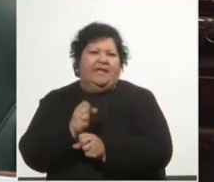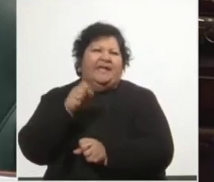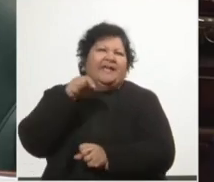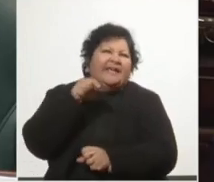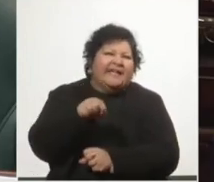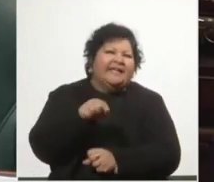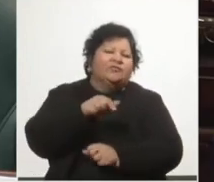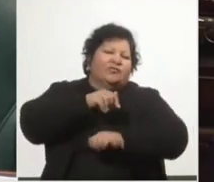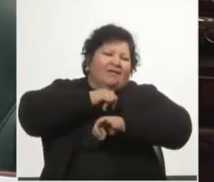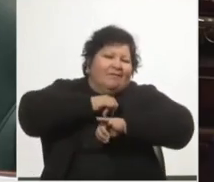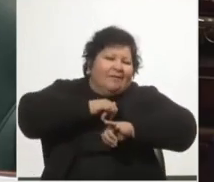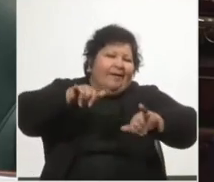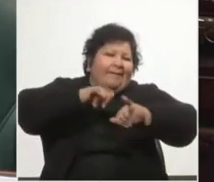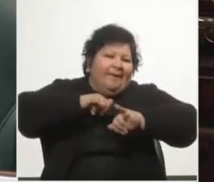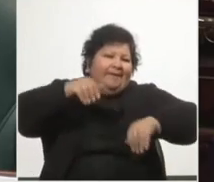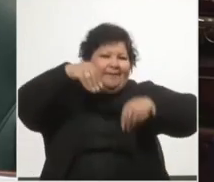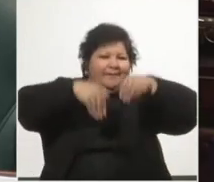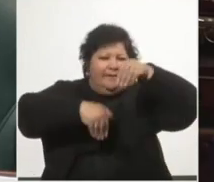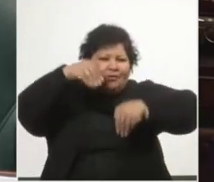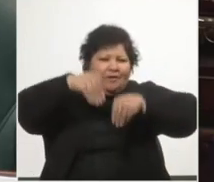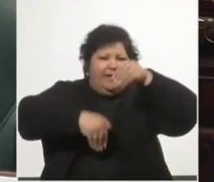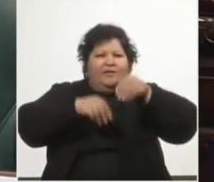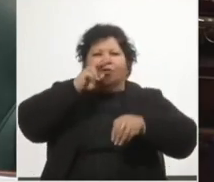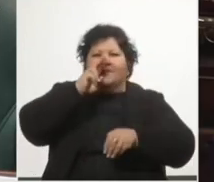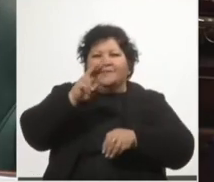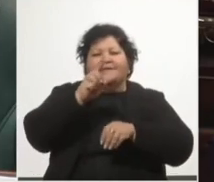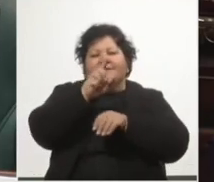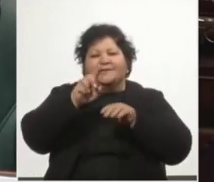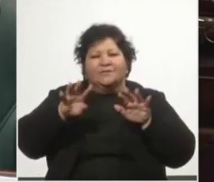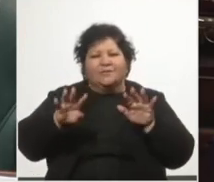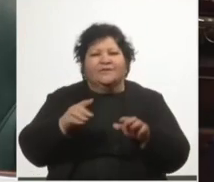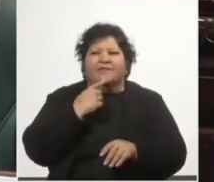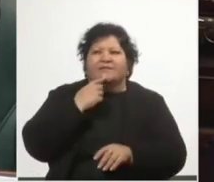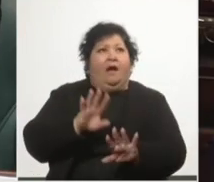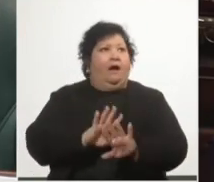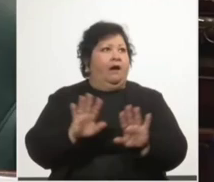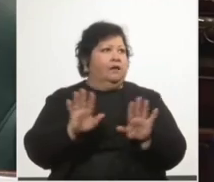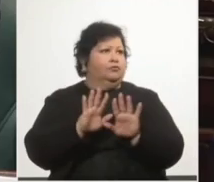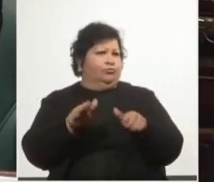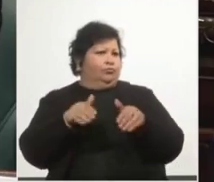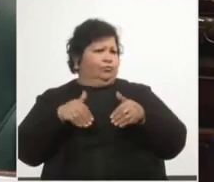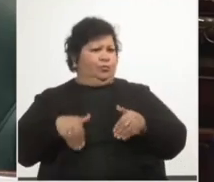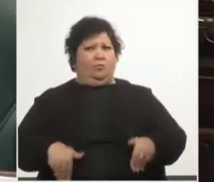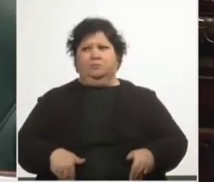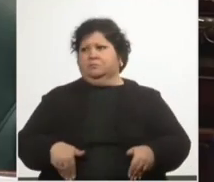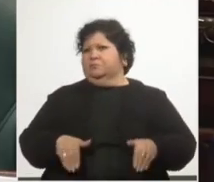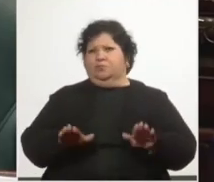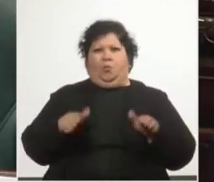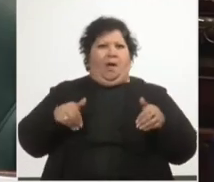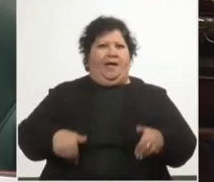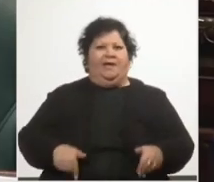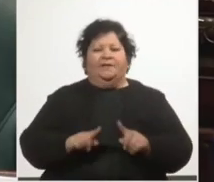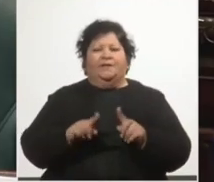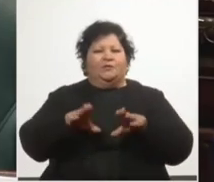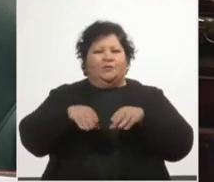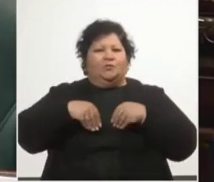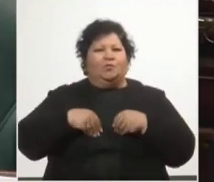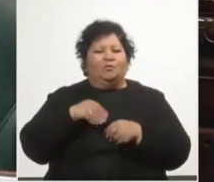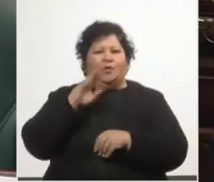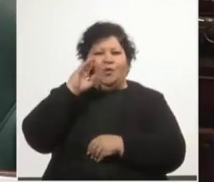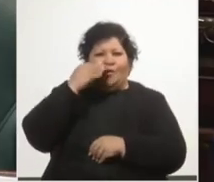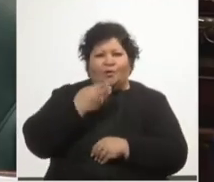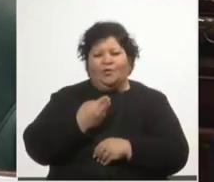y las frases hechas, no se hace cargo de los resultados obtenidos ni reconoce los errores cometidos.